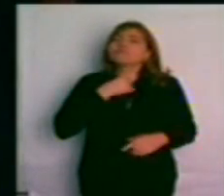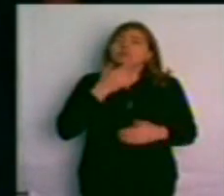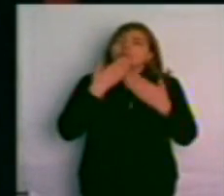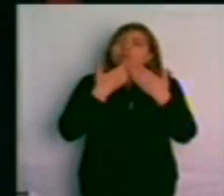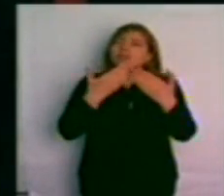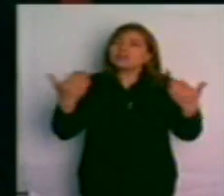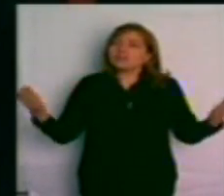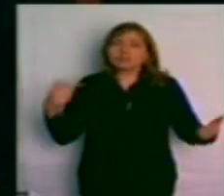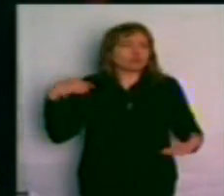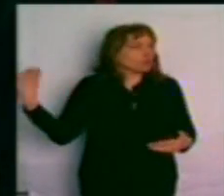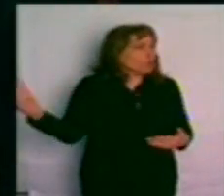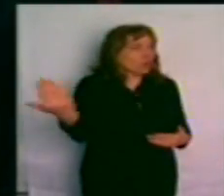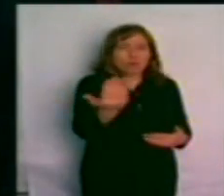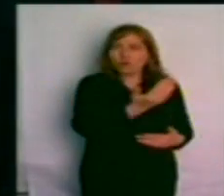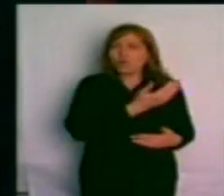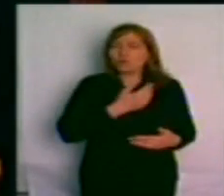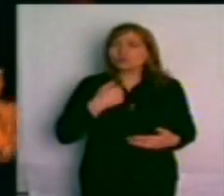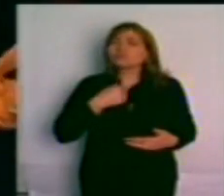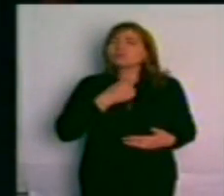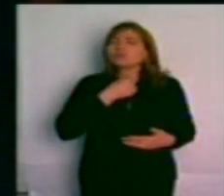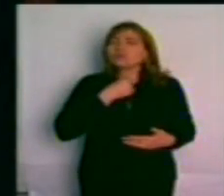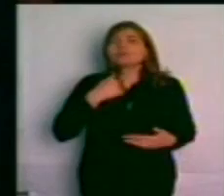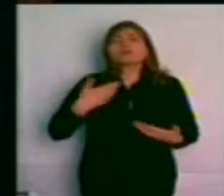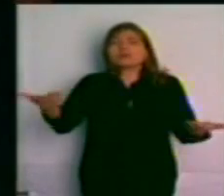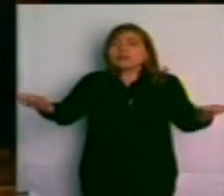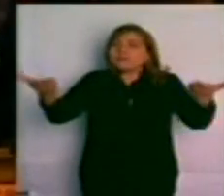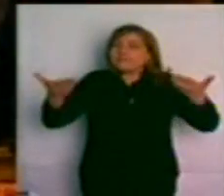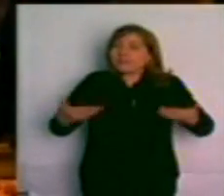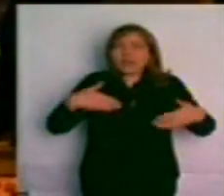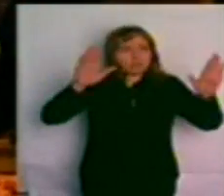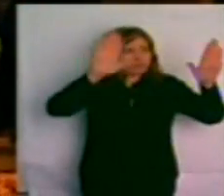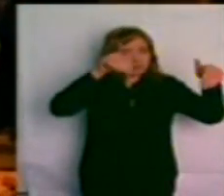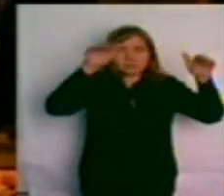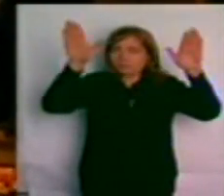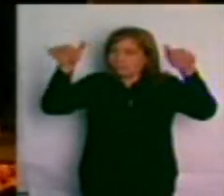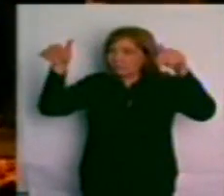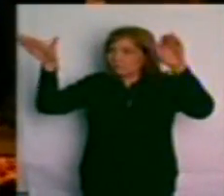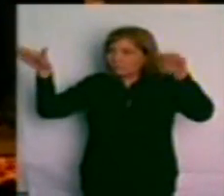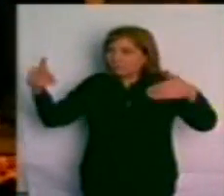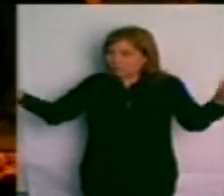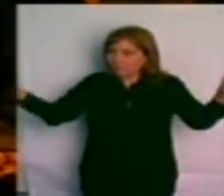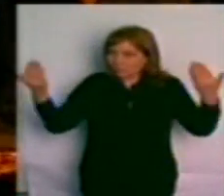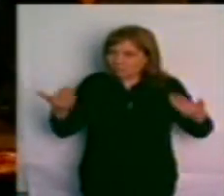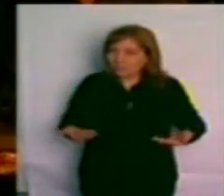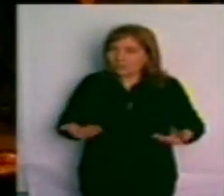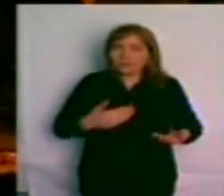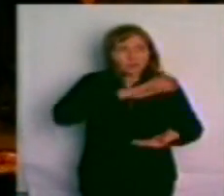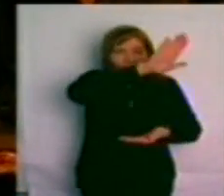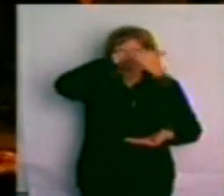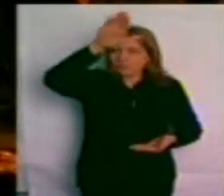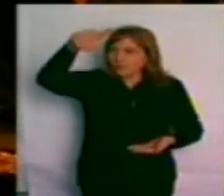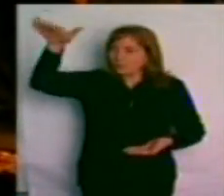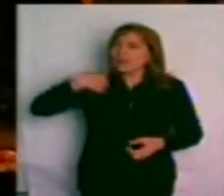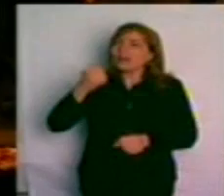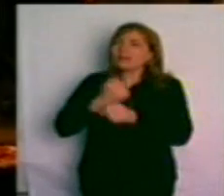a todos, convocarlos a trabajar